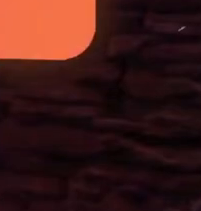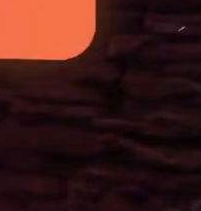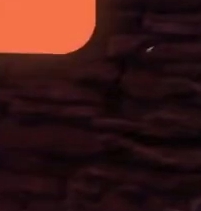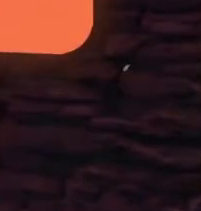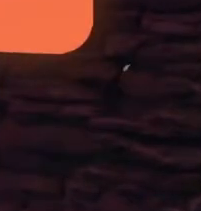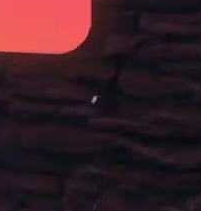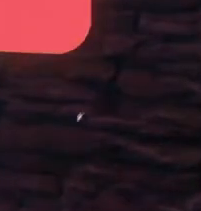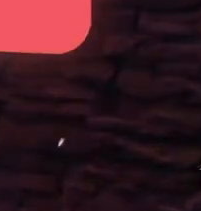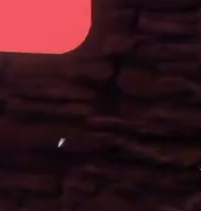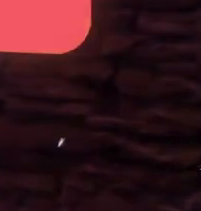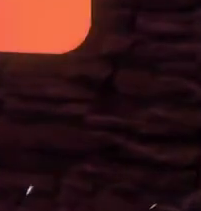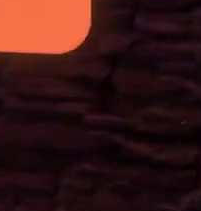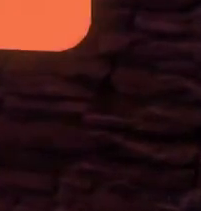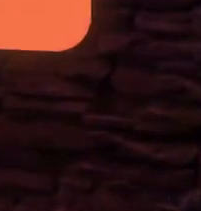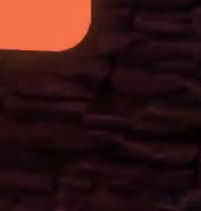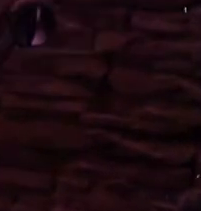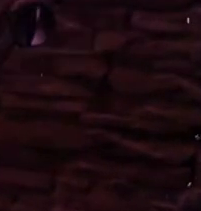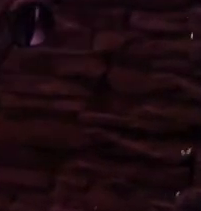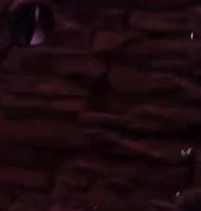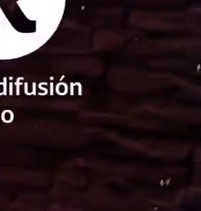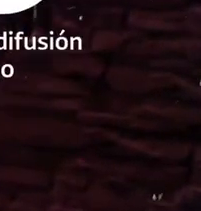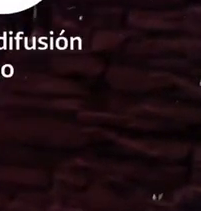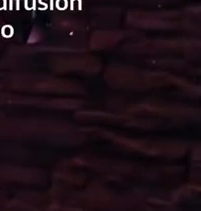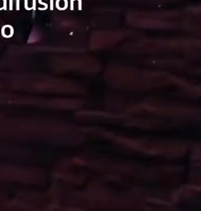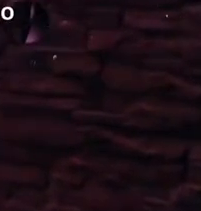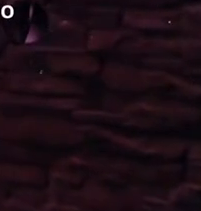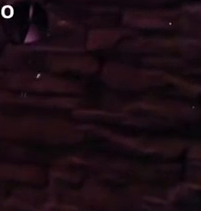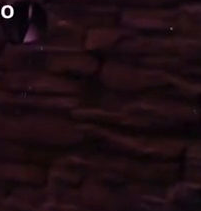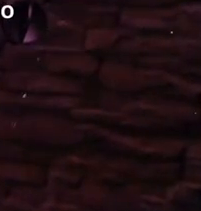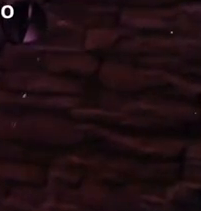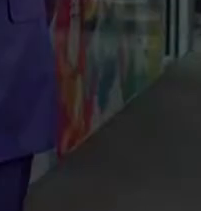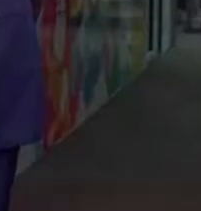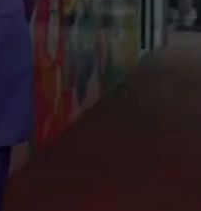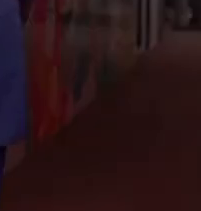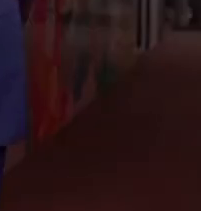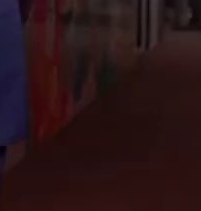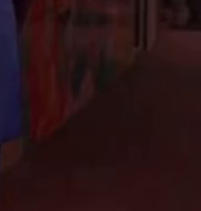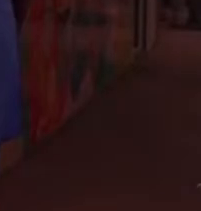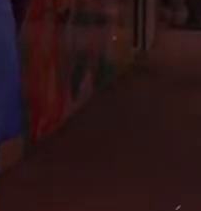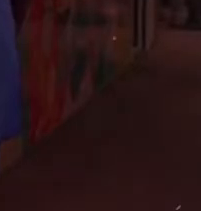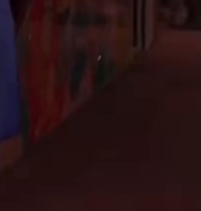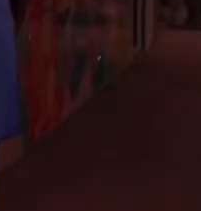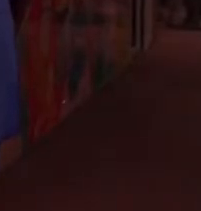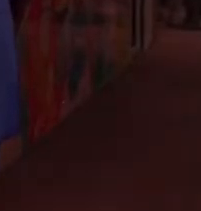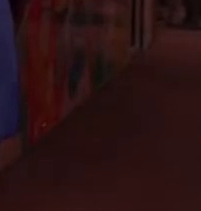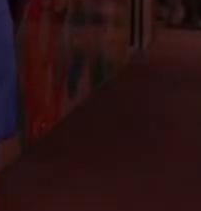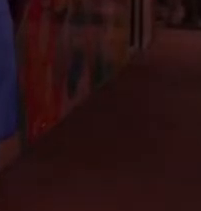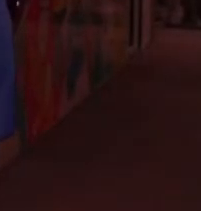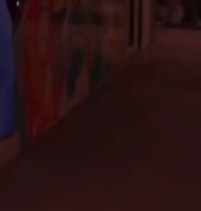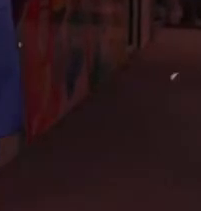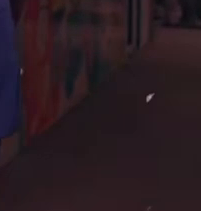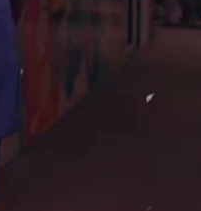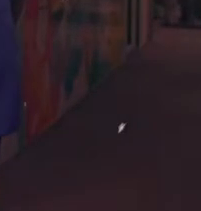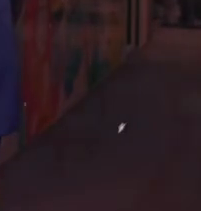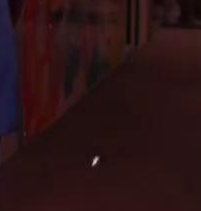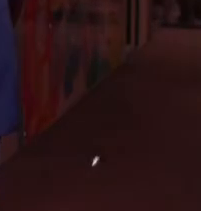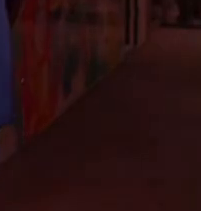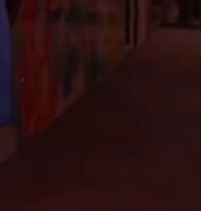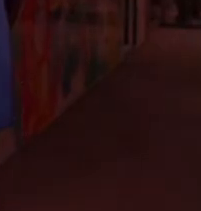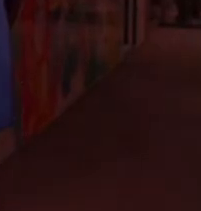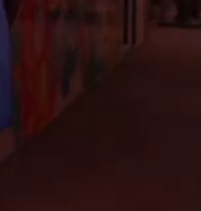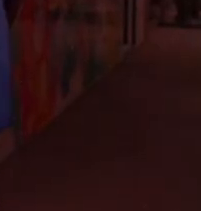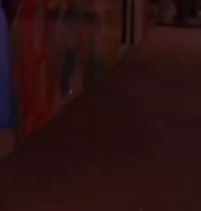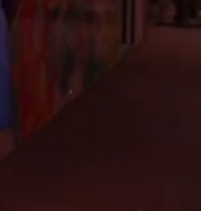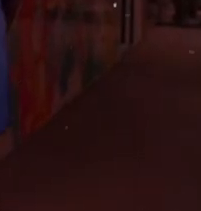radiodifusoras públicas que forman parte del SPR. Puedes escucharlos a través de tu radio, por web